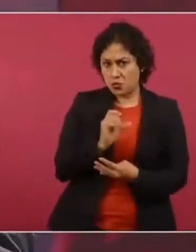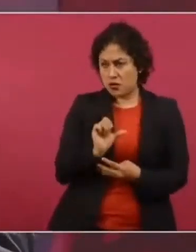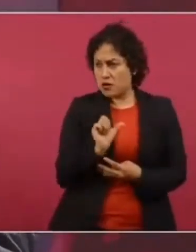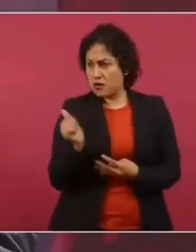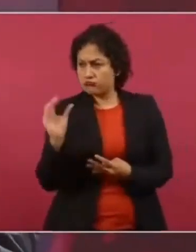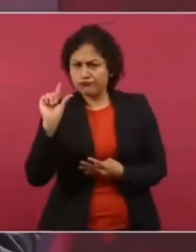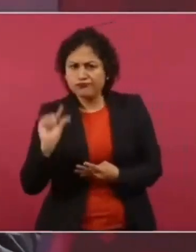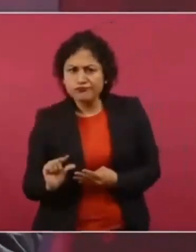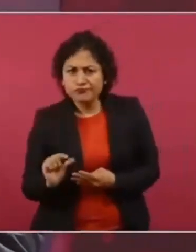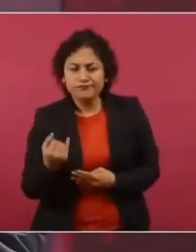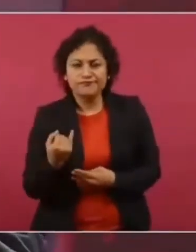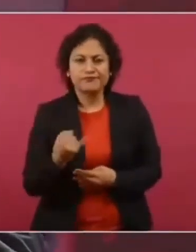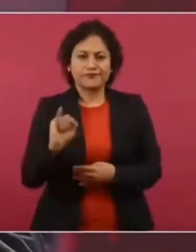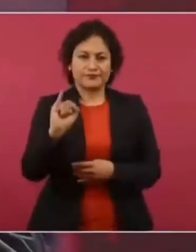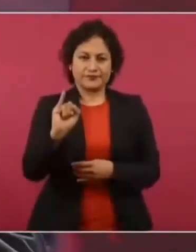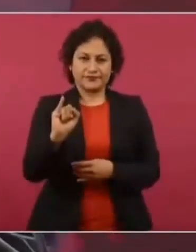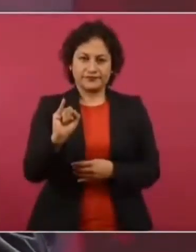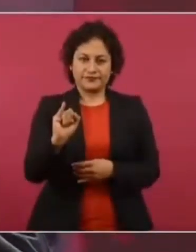Todo esto también para los jóvenes.